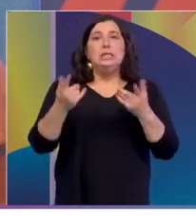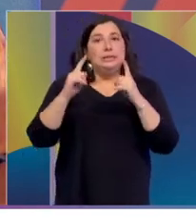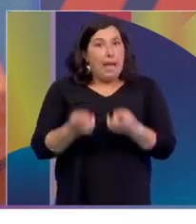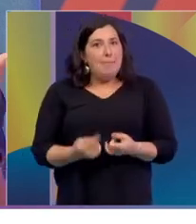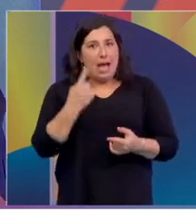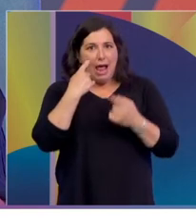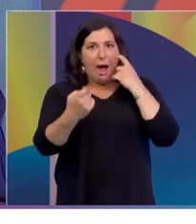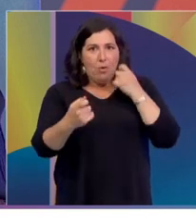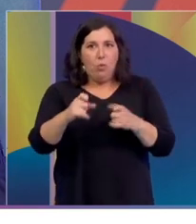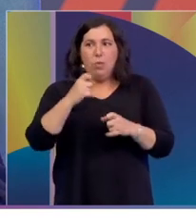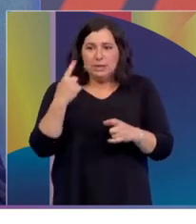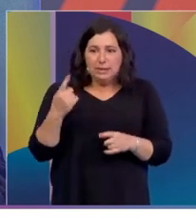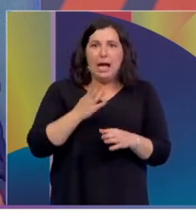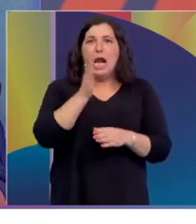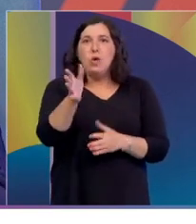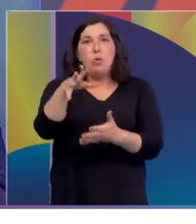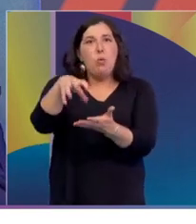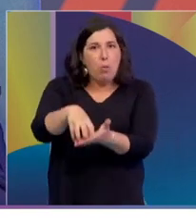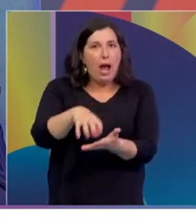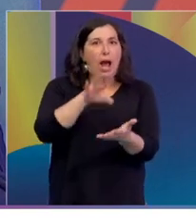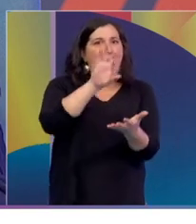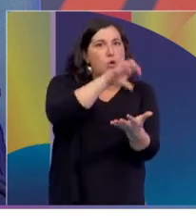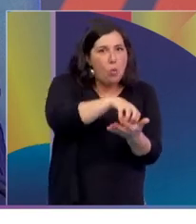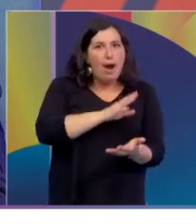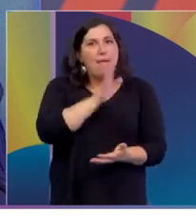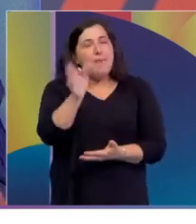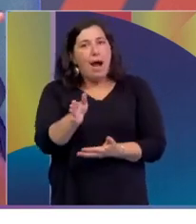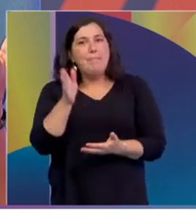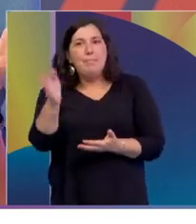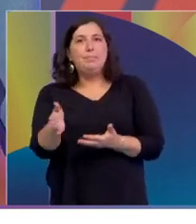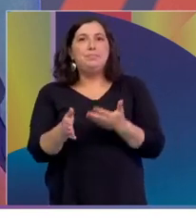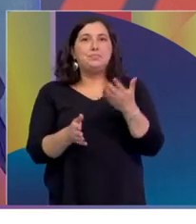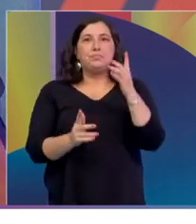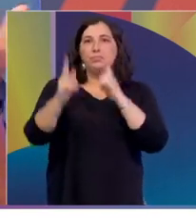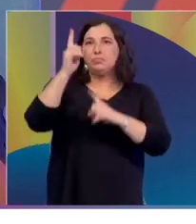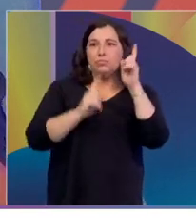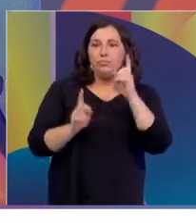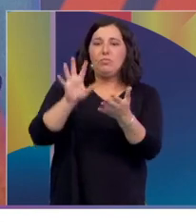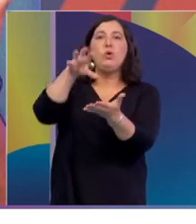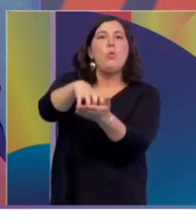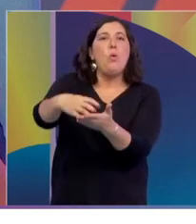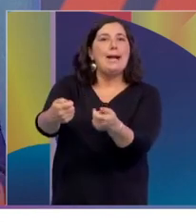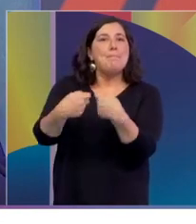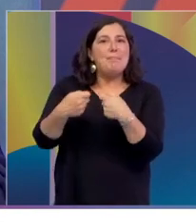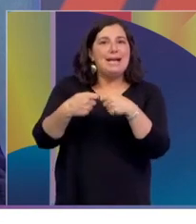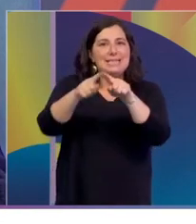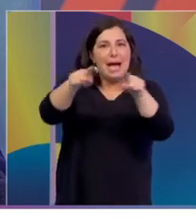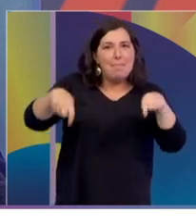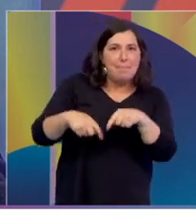notando en cada sitio que vamos, ya sea en lugares donde conseguimos piscinas y demás,